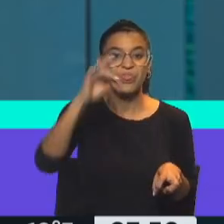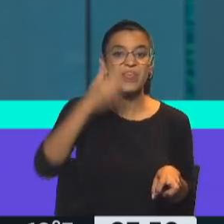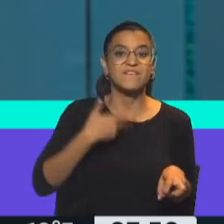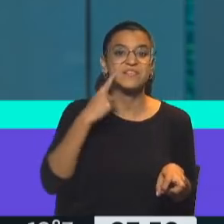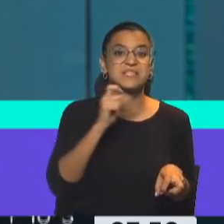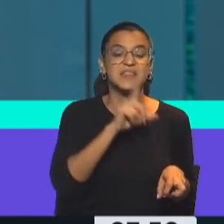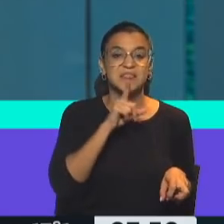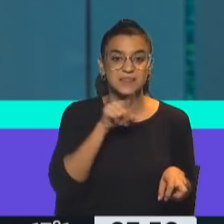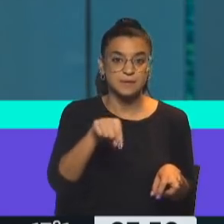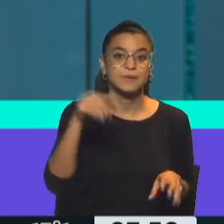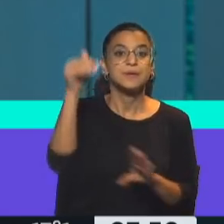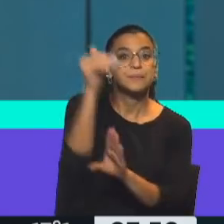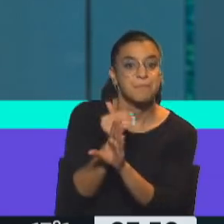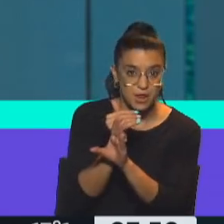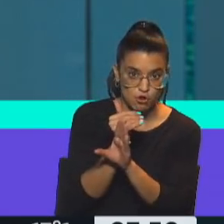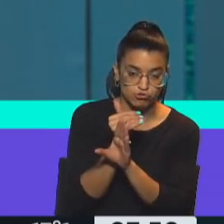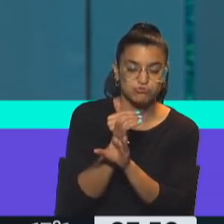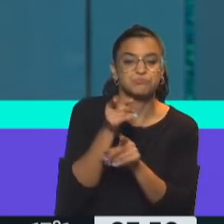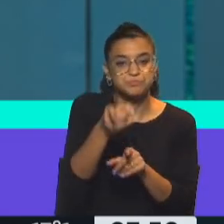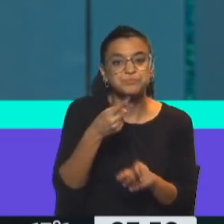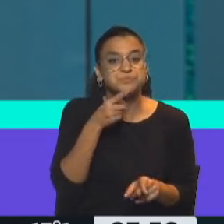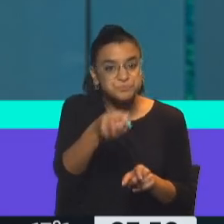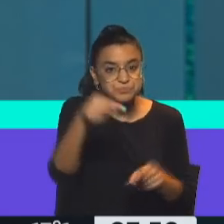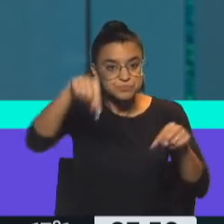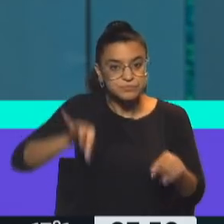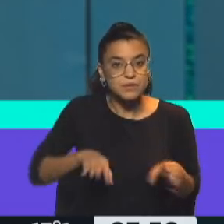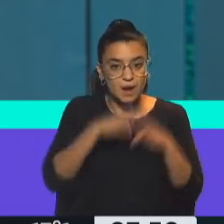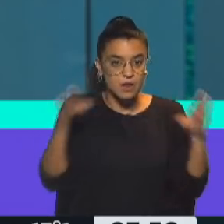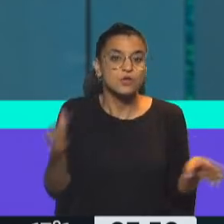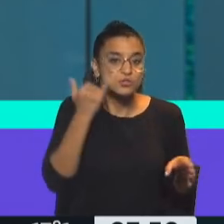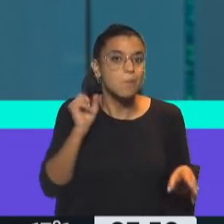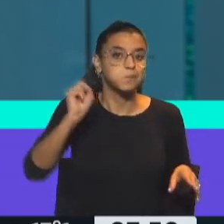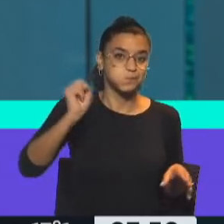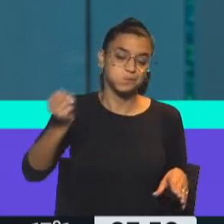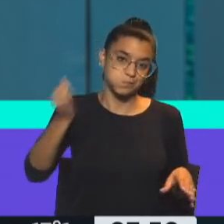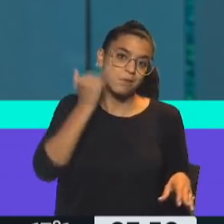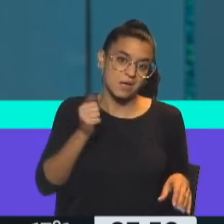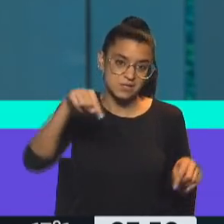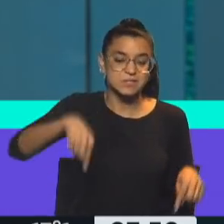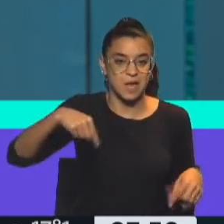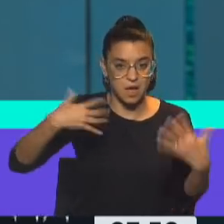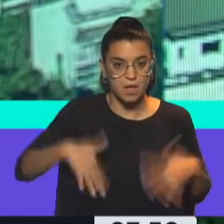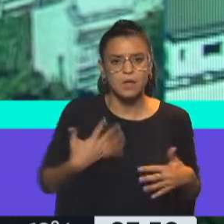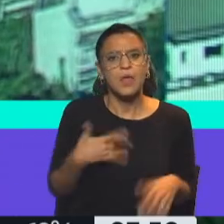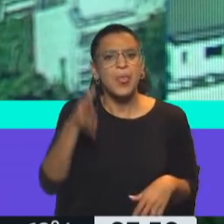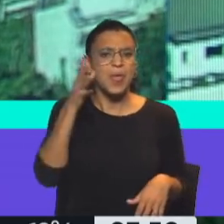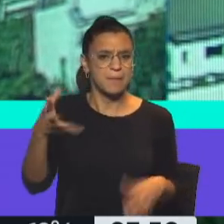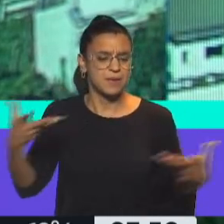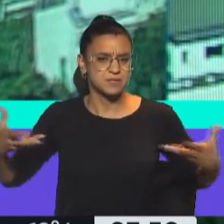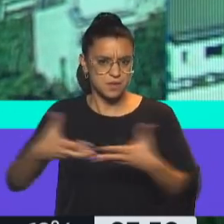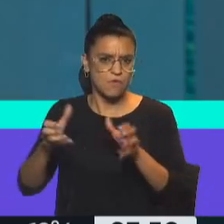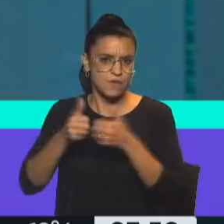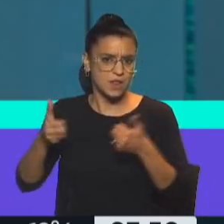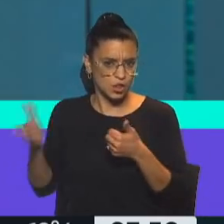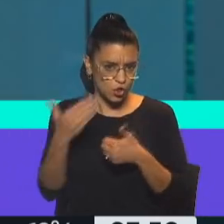entonces a una baja en el déficit fiscal, algo que este año ya se hizo bastante, ¿no? Demasiado para algún sector del frente de todos,